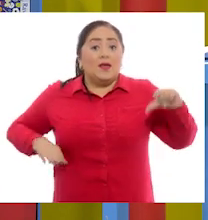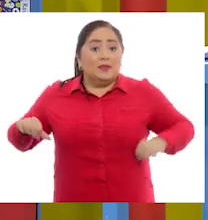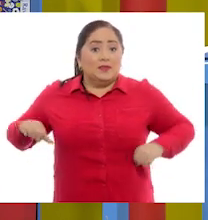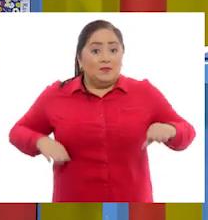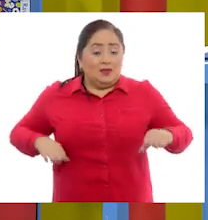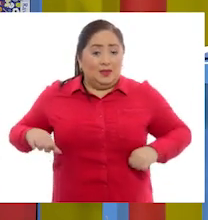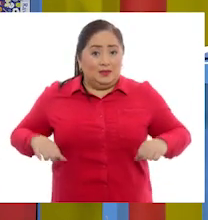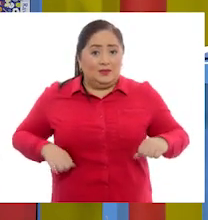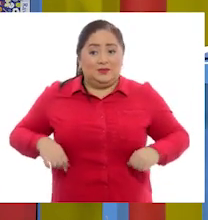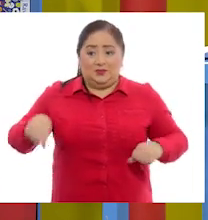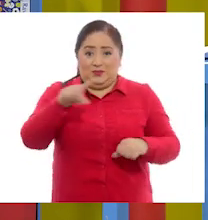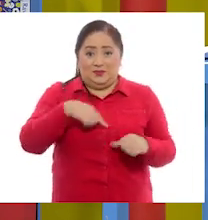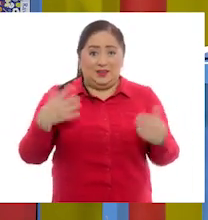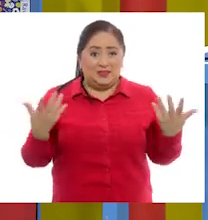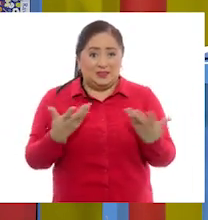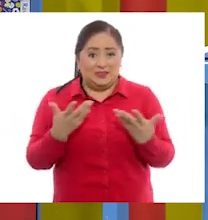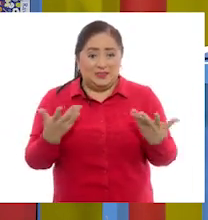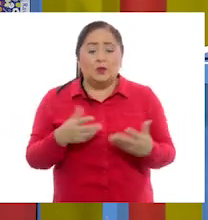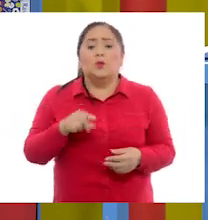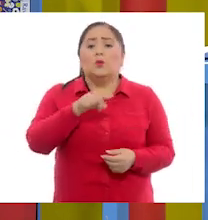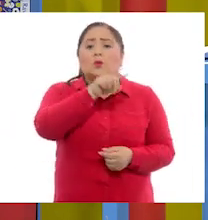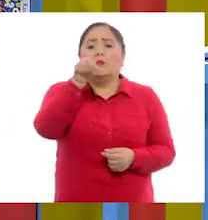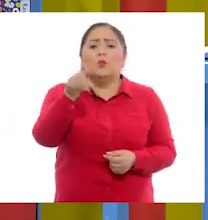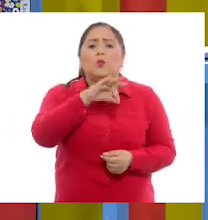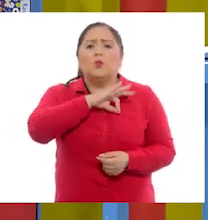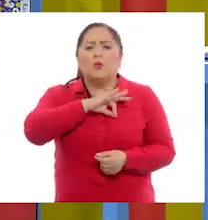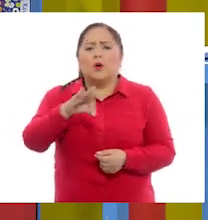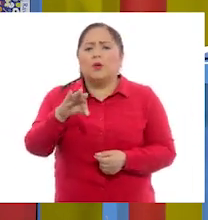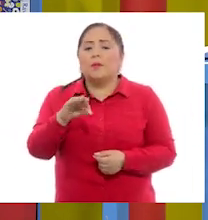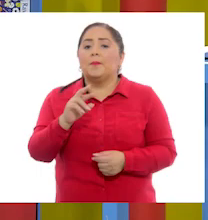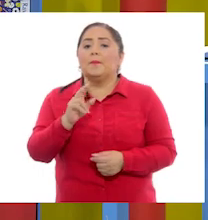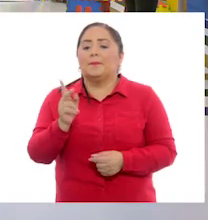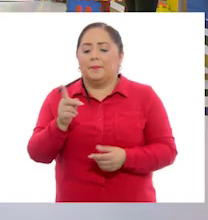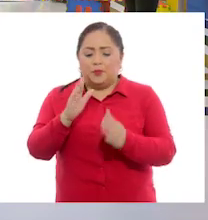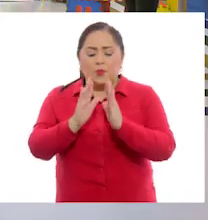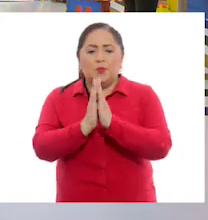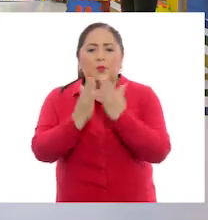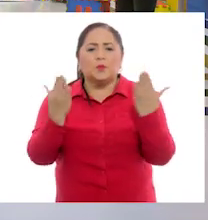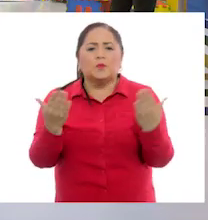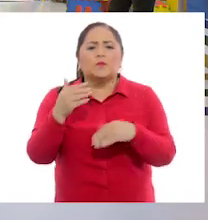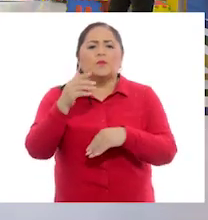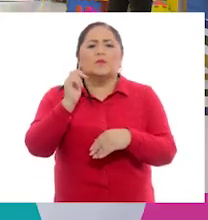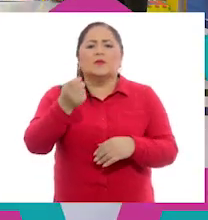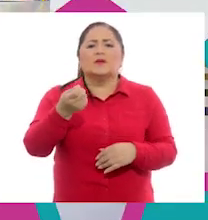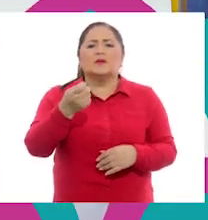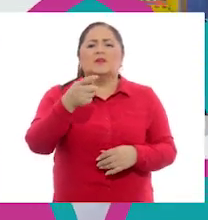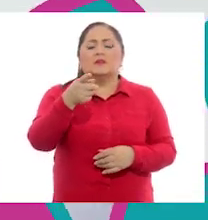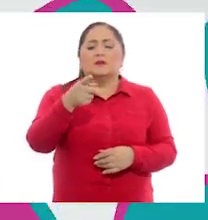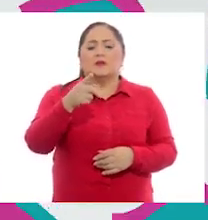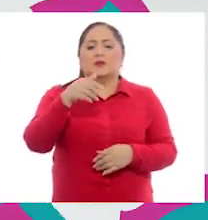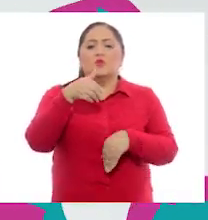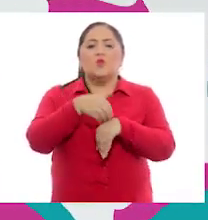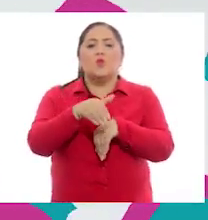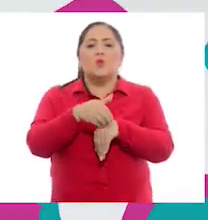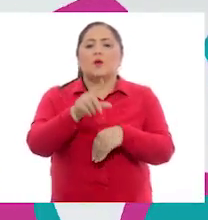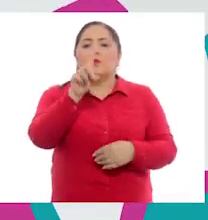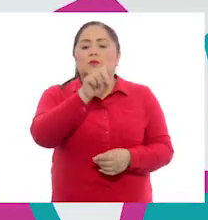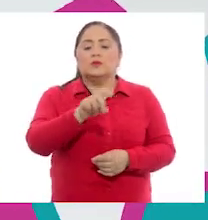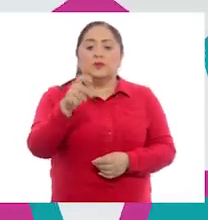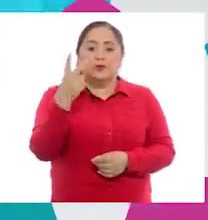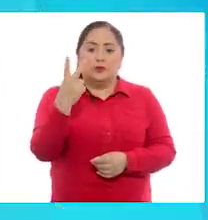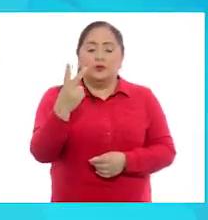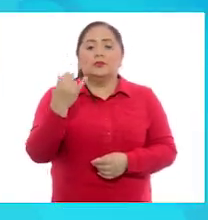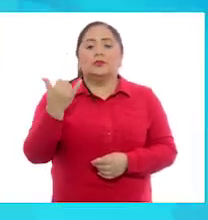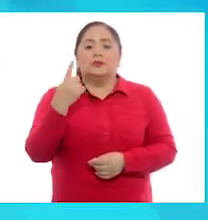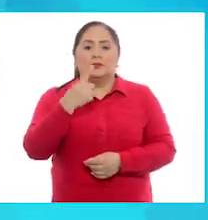que nosotros vamos a hacer, ustedes van a poder contestar las páginas de su libro de texto la página 102